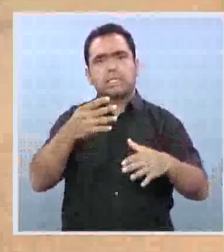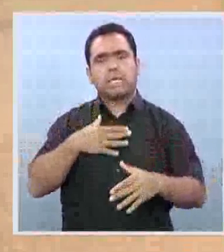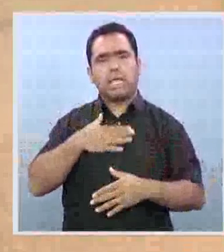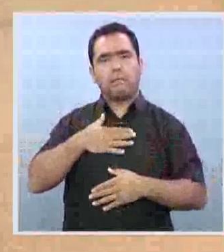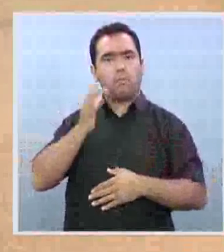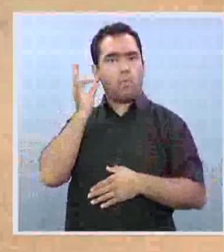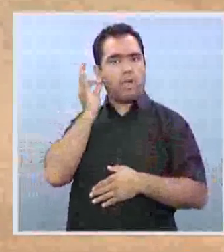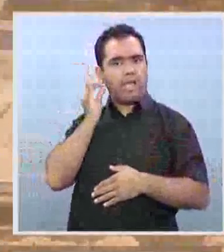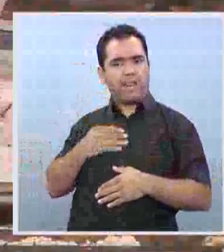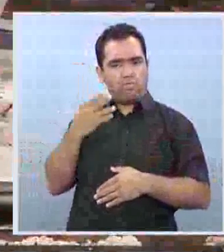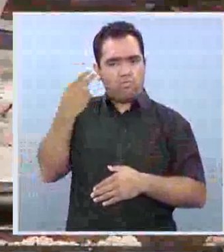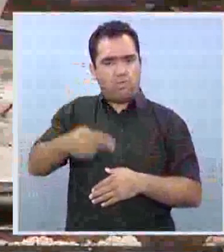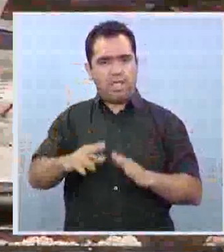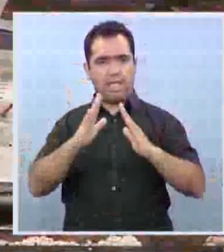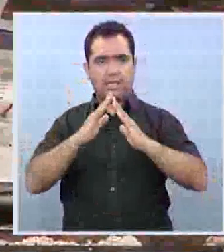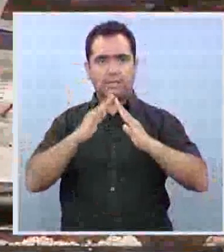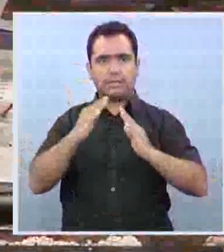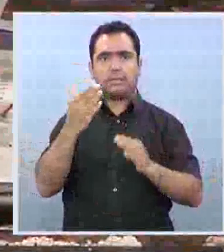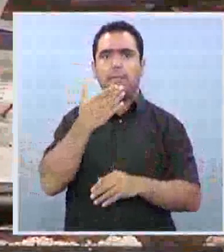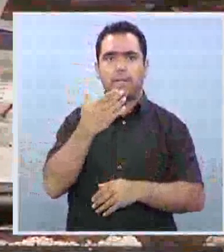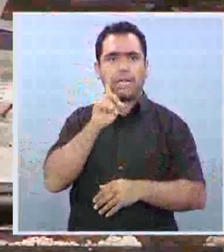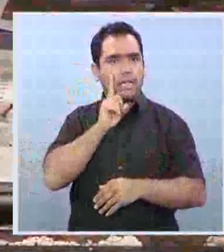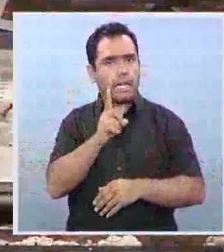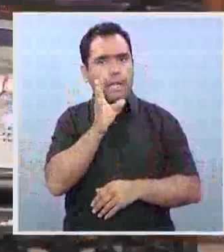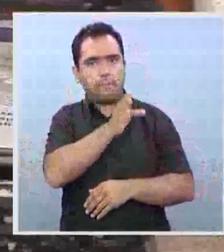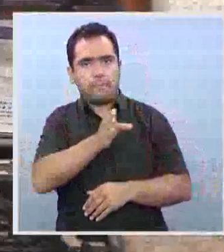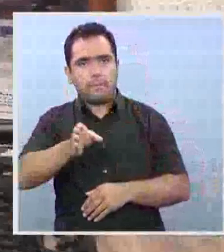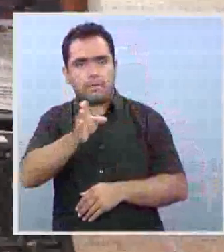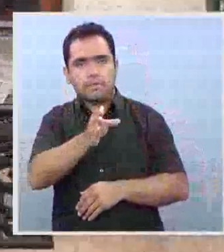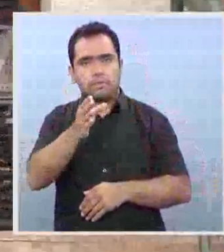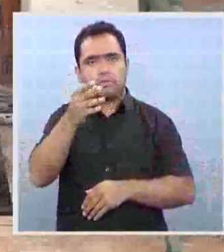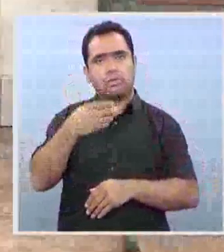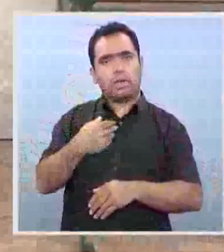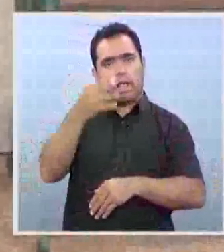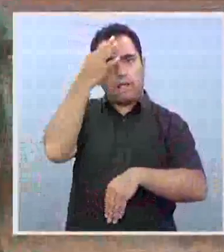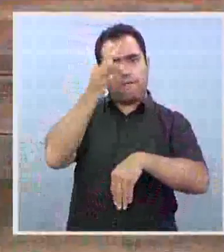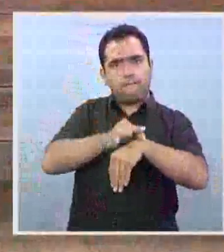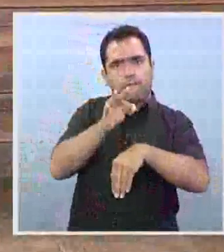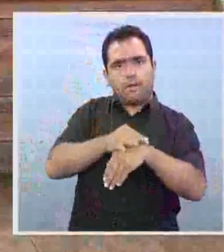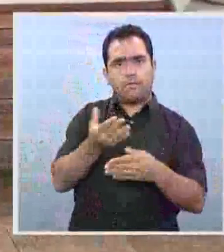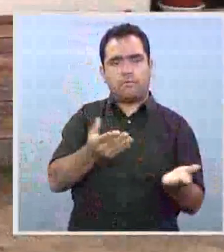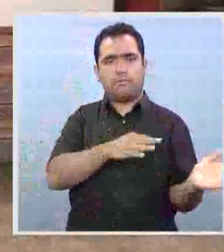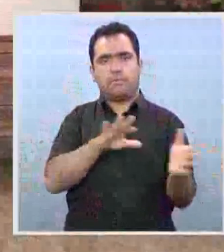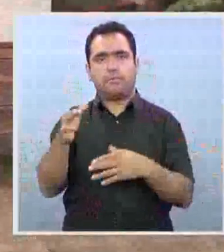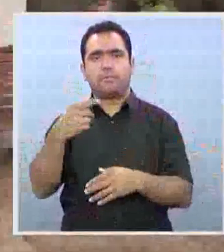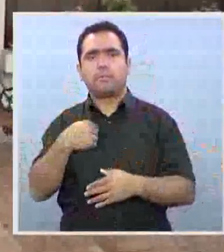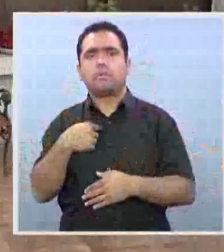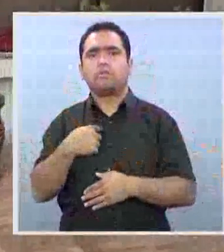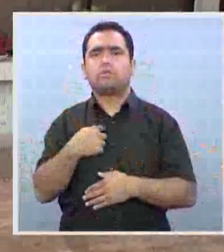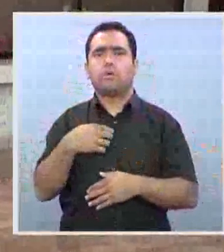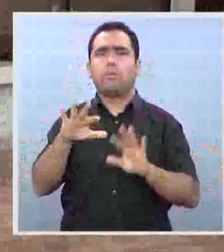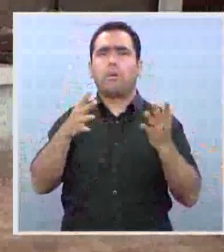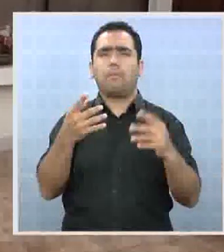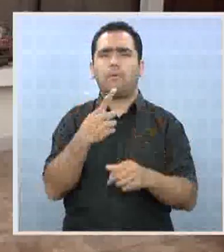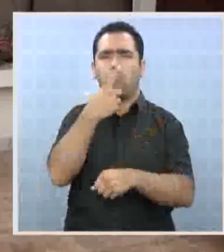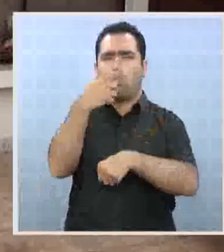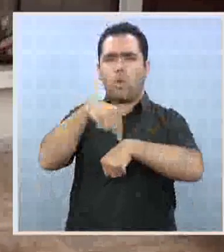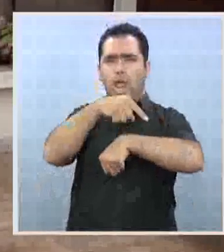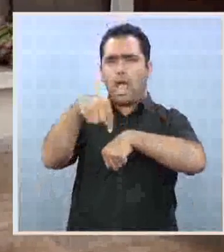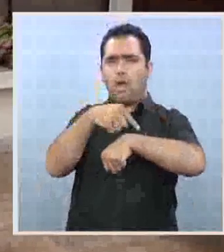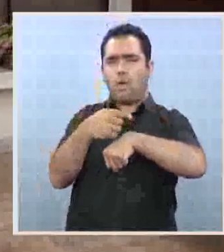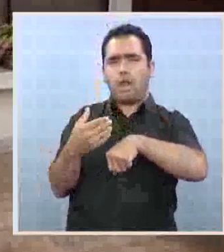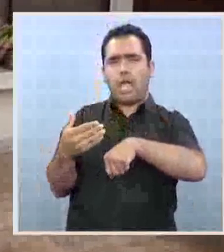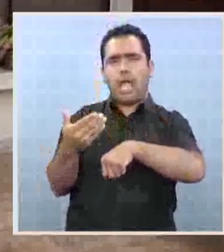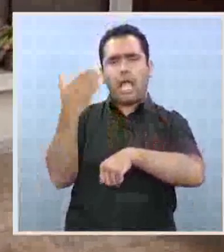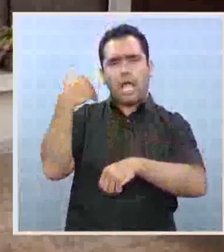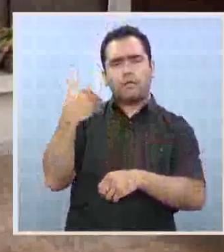las dueñas de casa, que inclusive tenían personas postradas en medio de la molesta situación. Llegué hace como